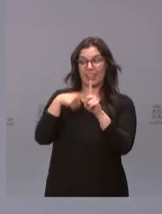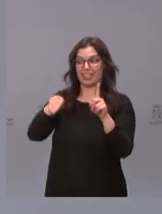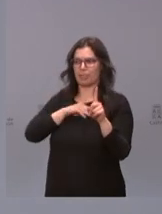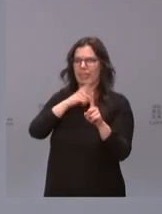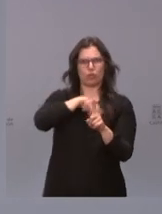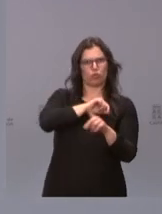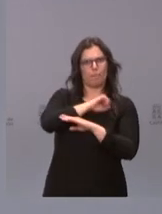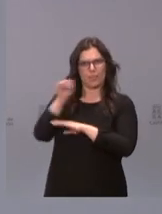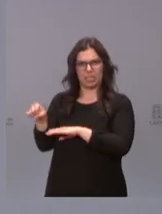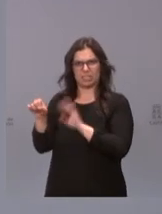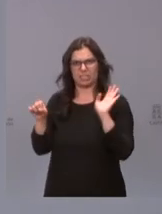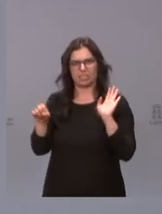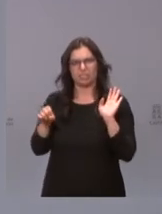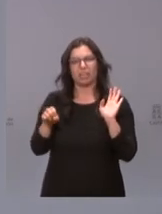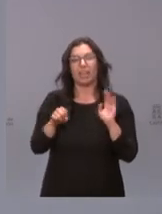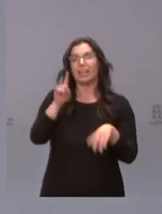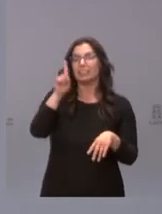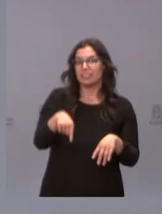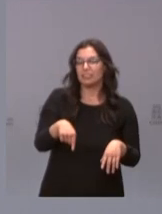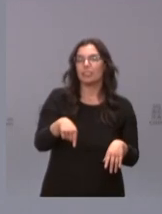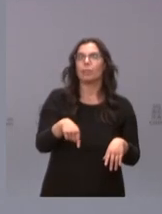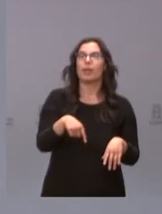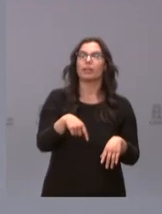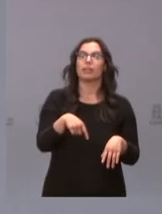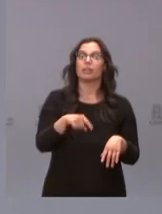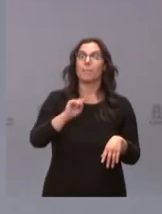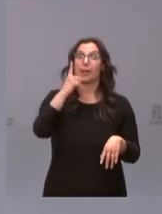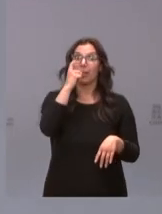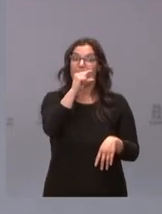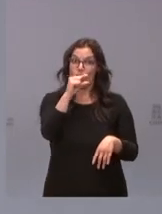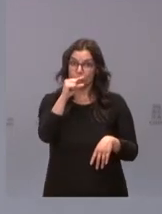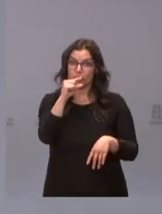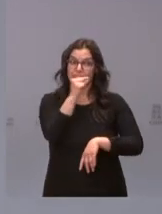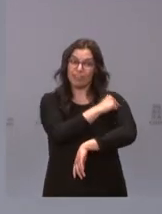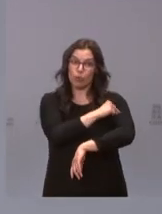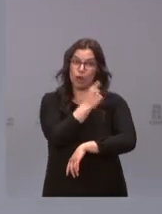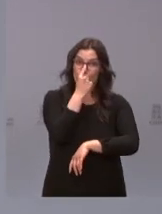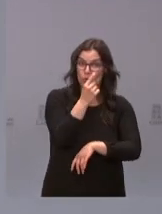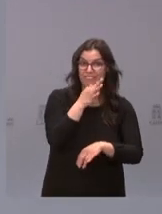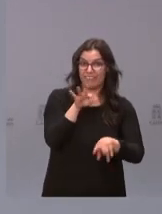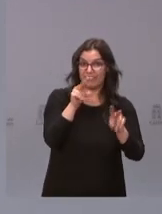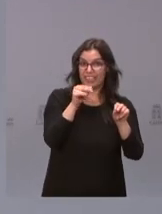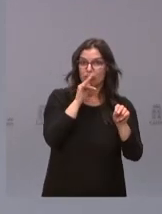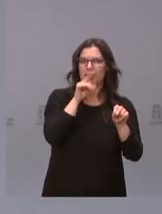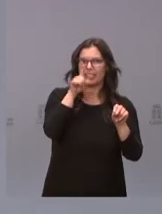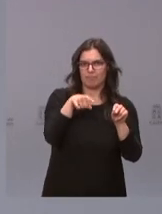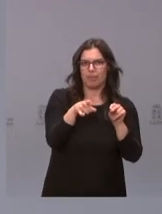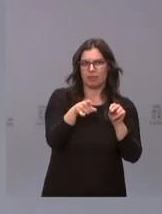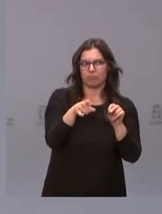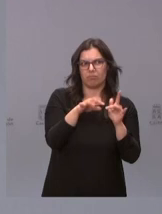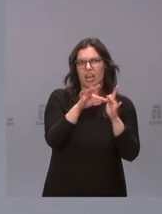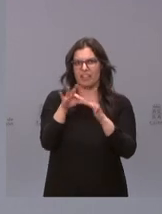y también las personas que han recibido la primera dosis. Por tanto, Castilla y León lidera,